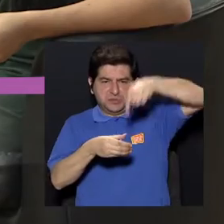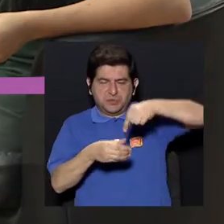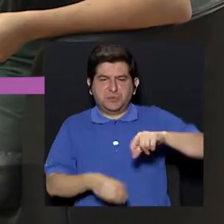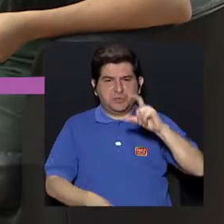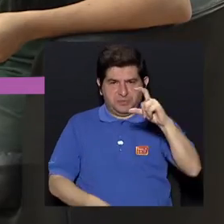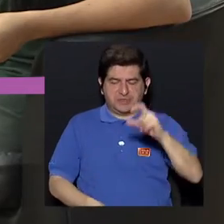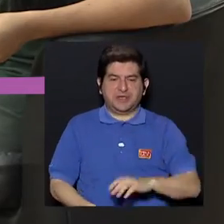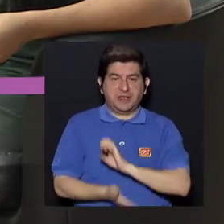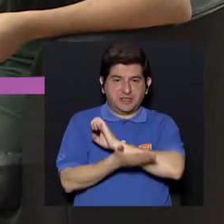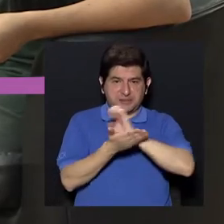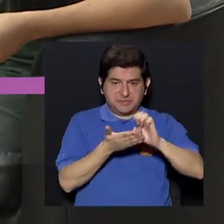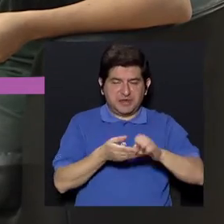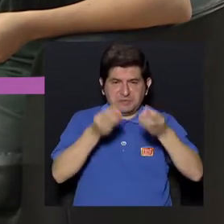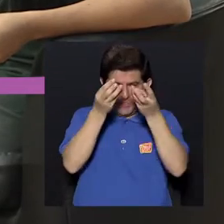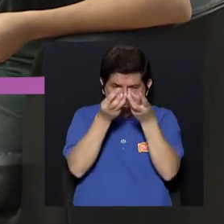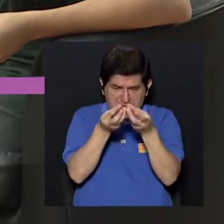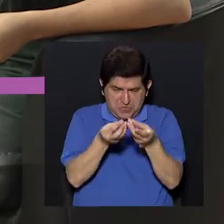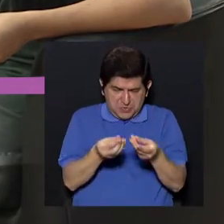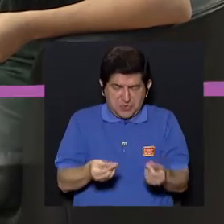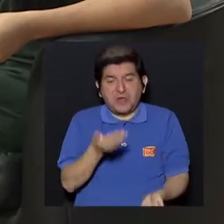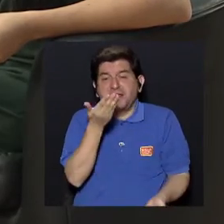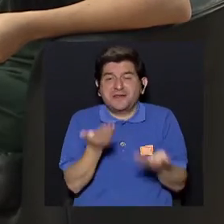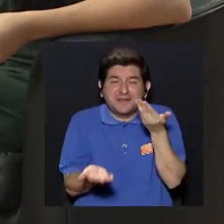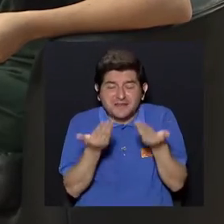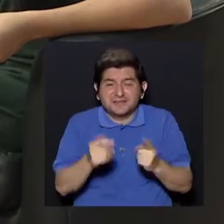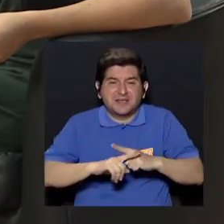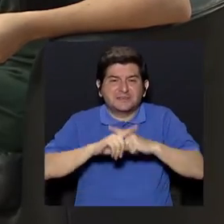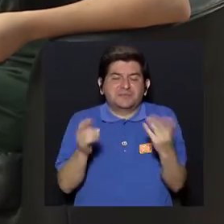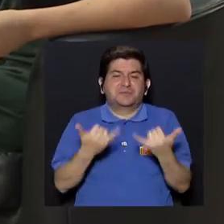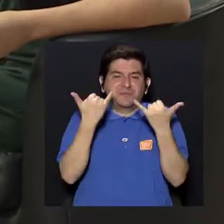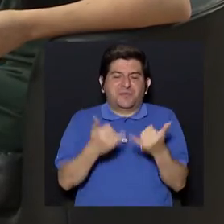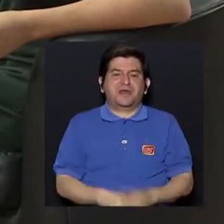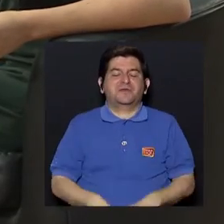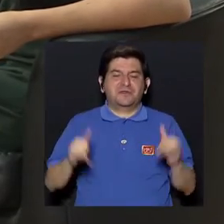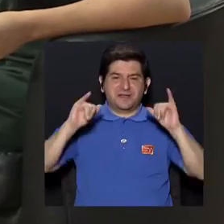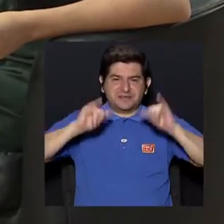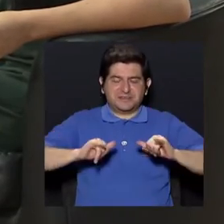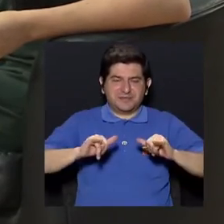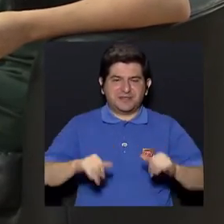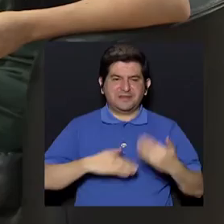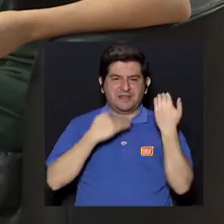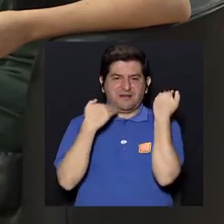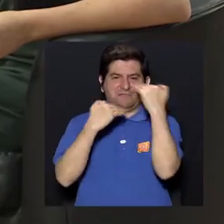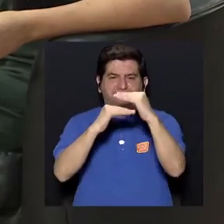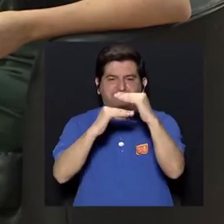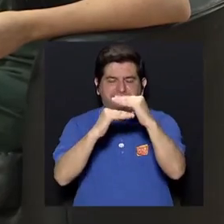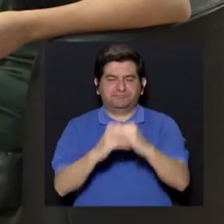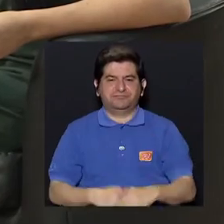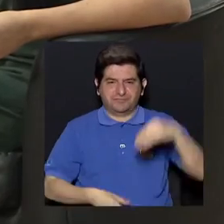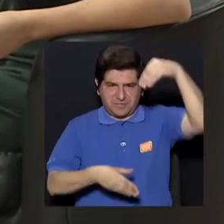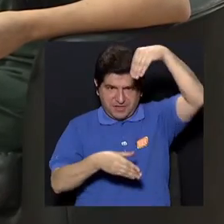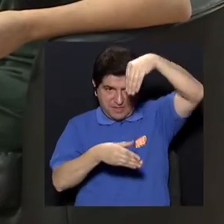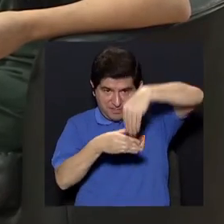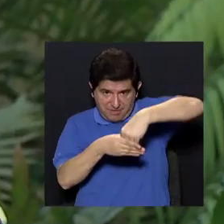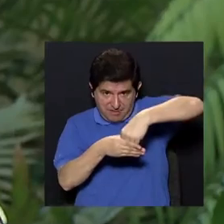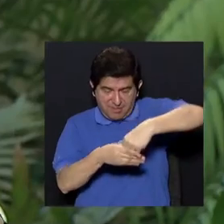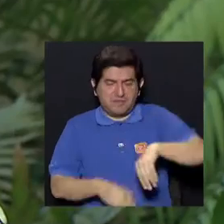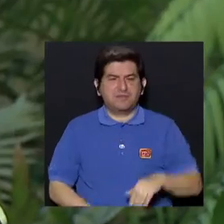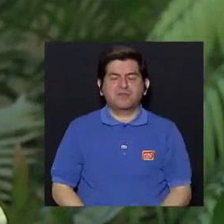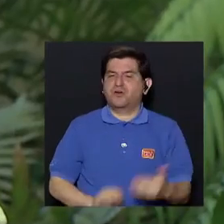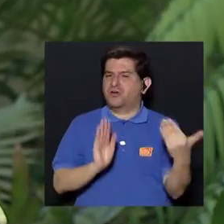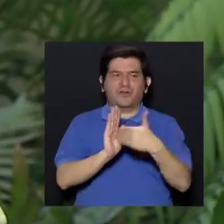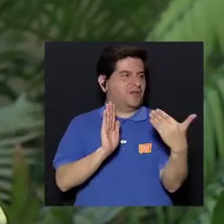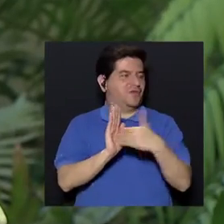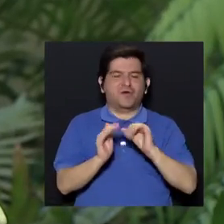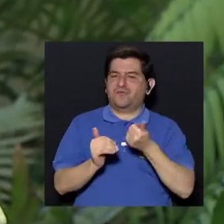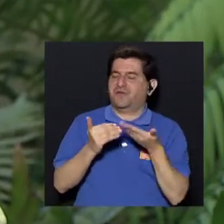qué? Para evitar el derrame. Puede ser que se derrame, pero ya queda confinado, ¿verdad? Ya queda ahí contenido en la botella y no